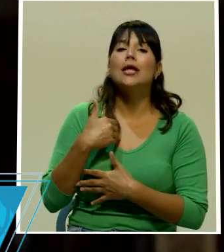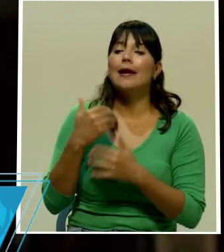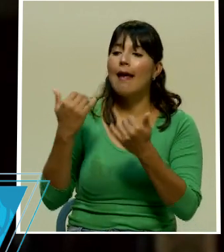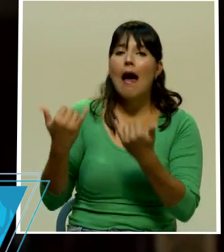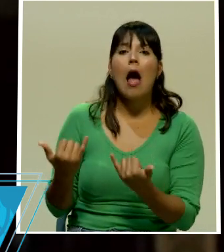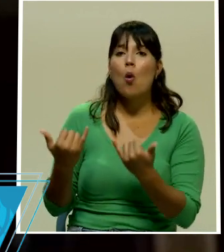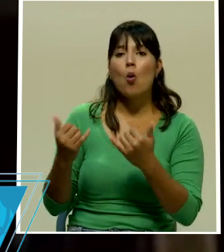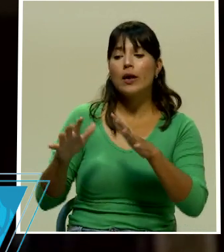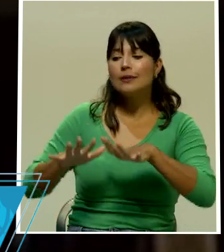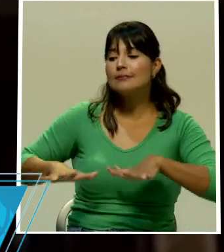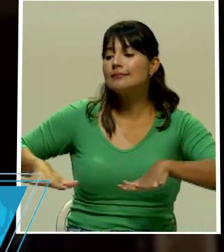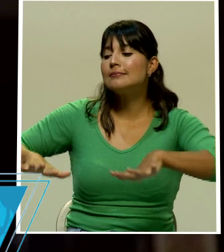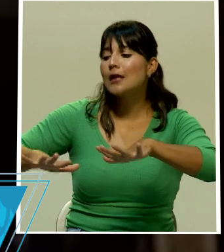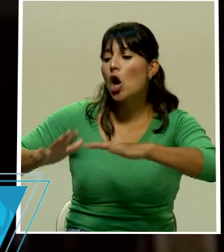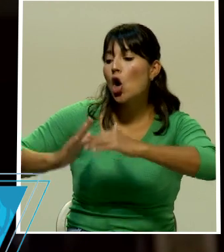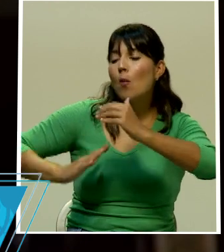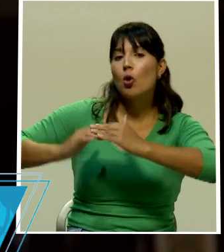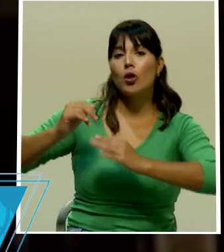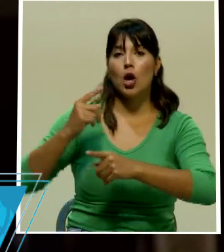faltando pero que ya están por venir